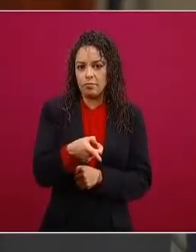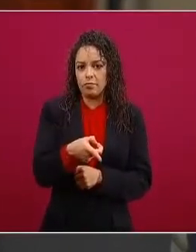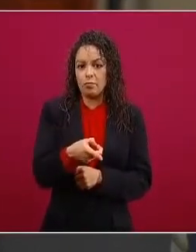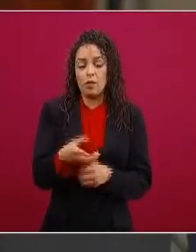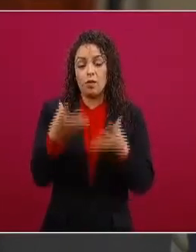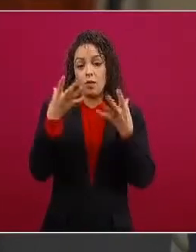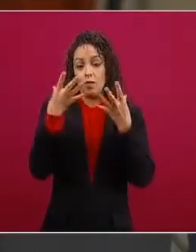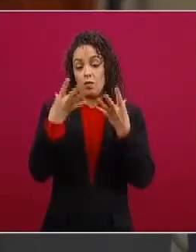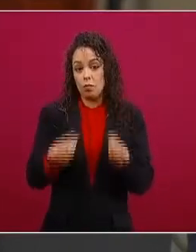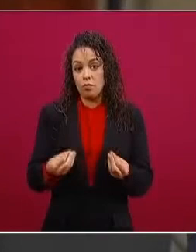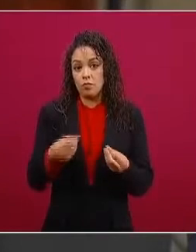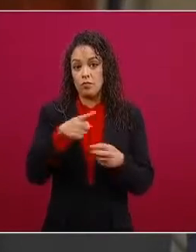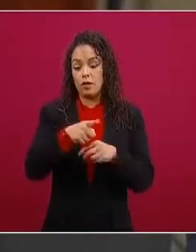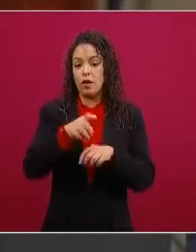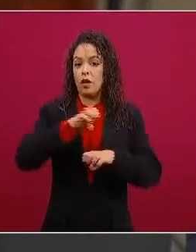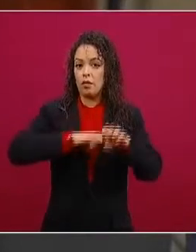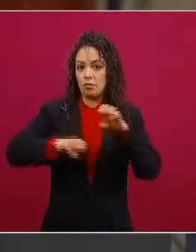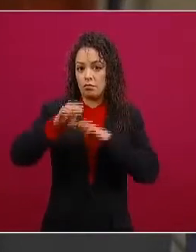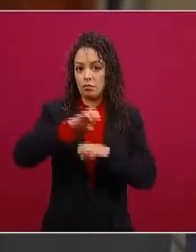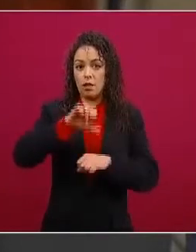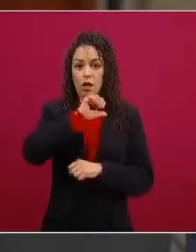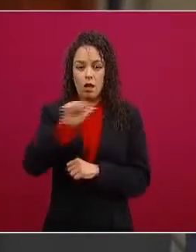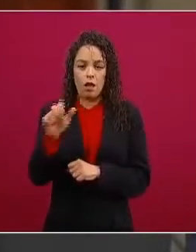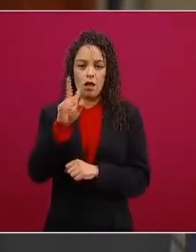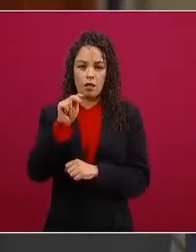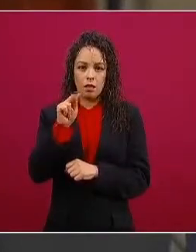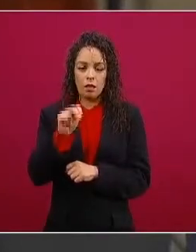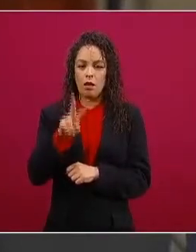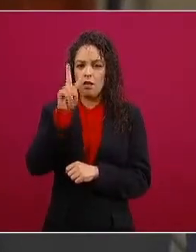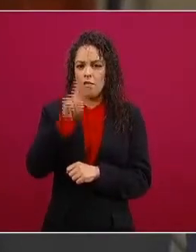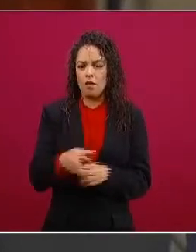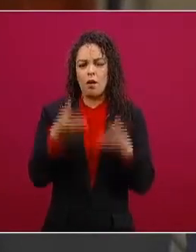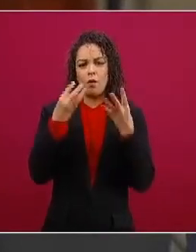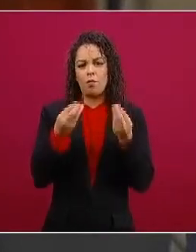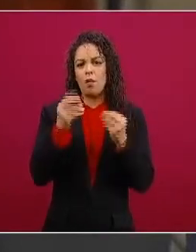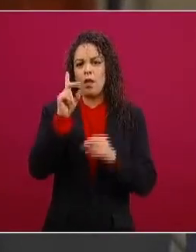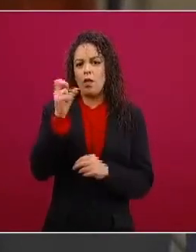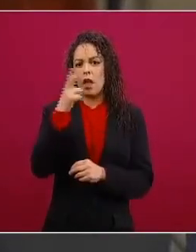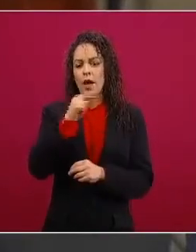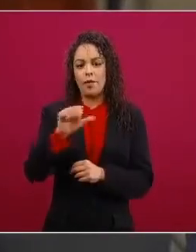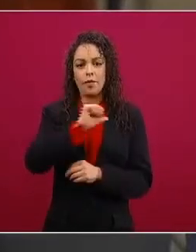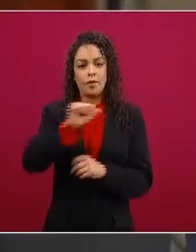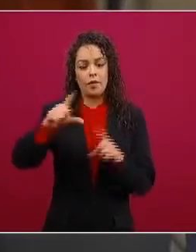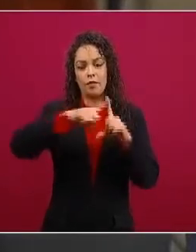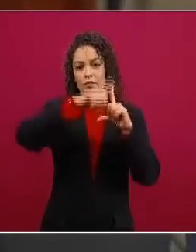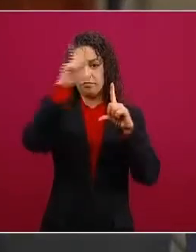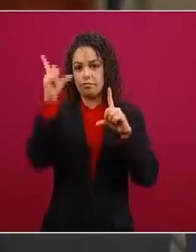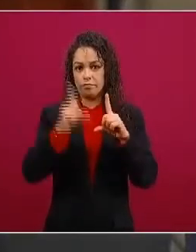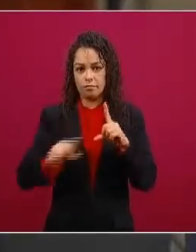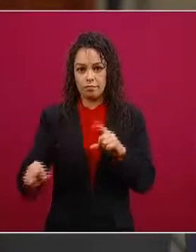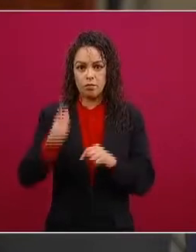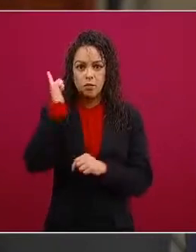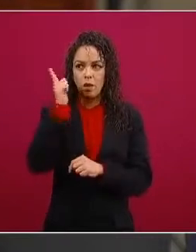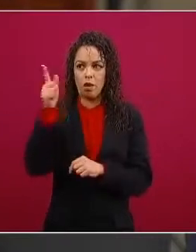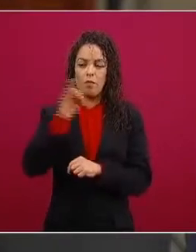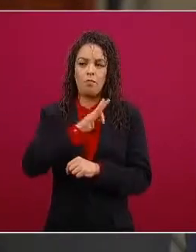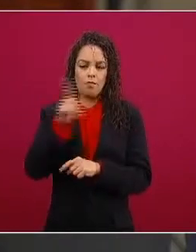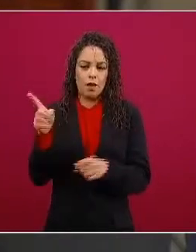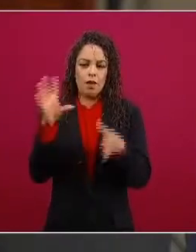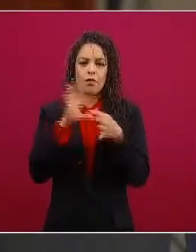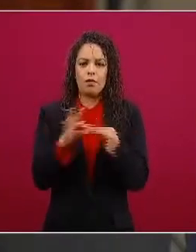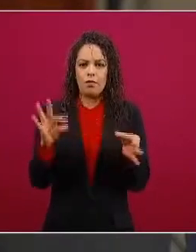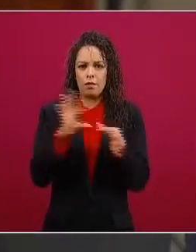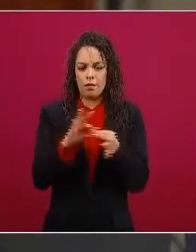daño al país y esta es una de ellas y hoy pues parece que ha cambiado usted un poco si puede explicar eso o dar una